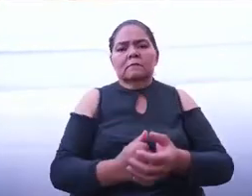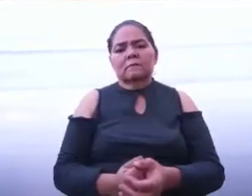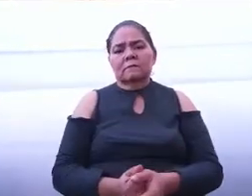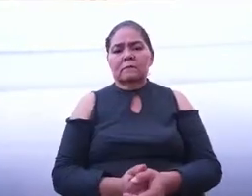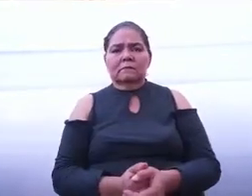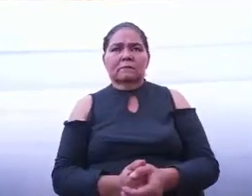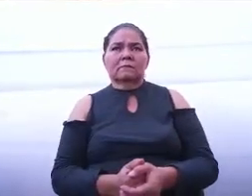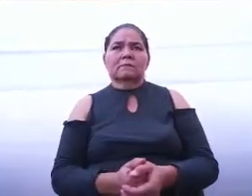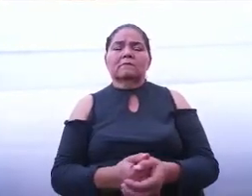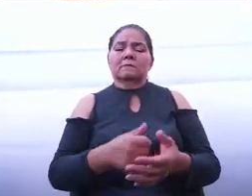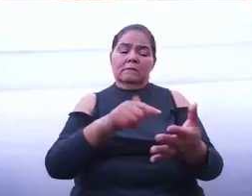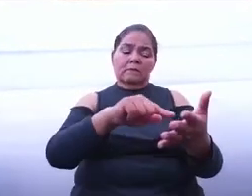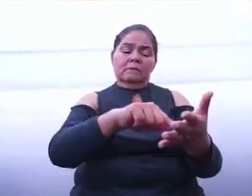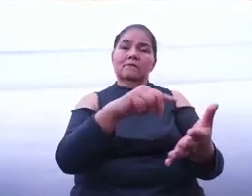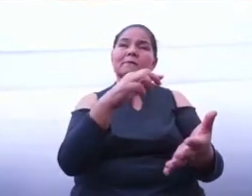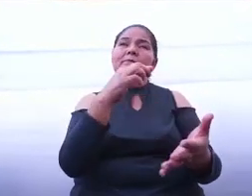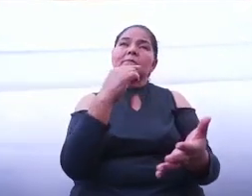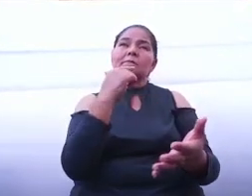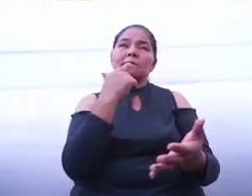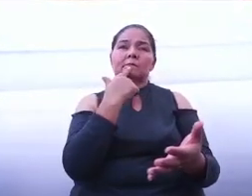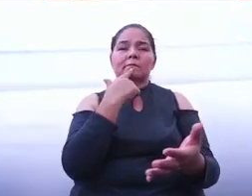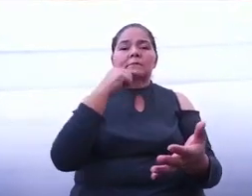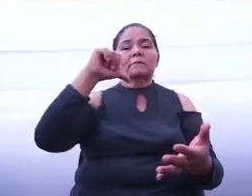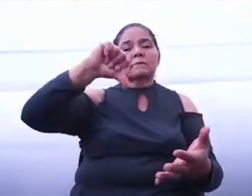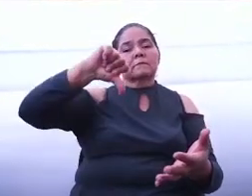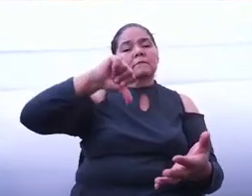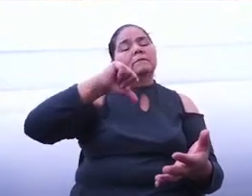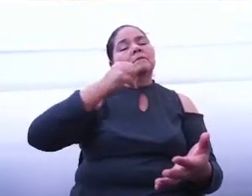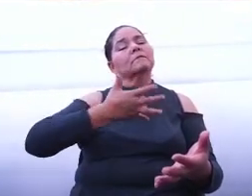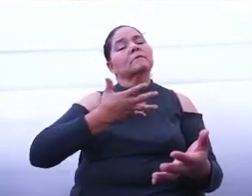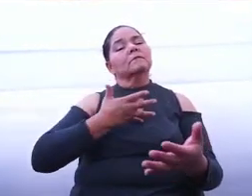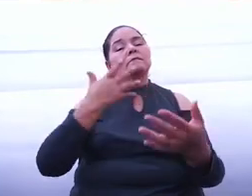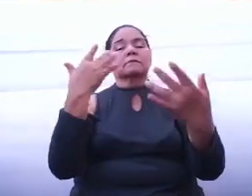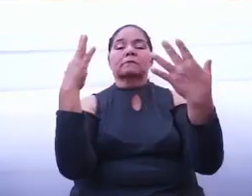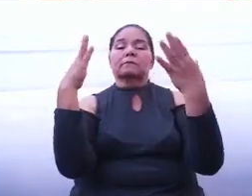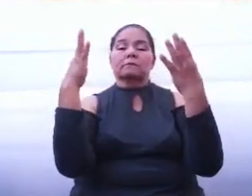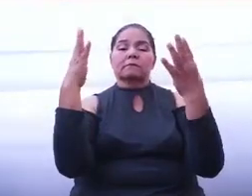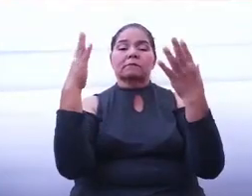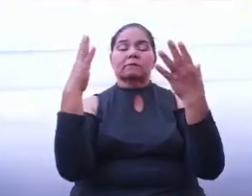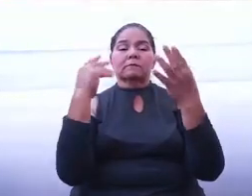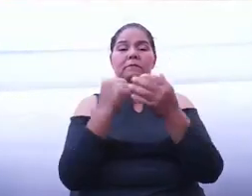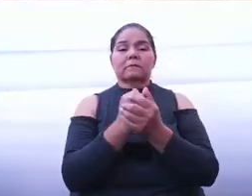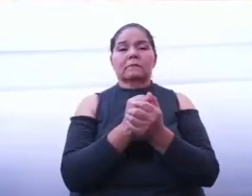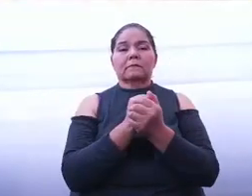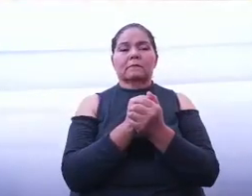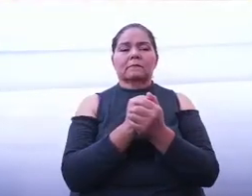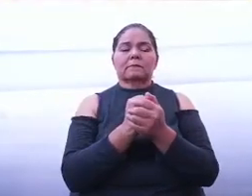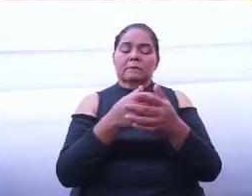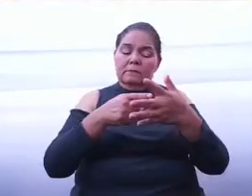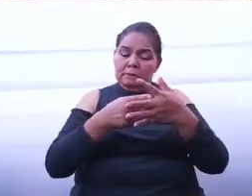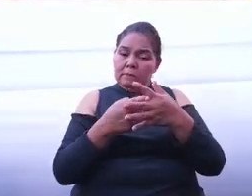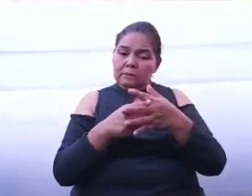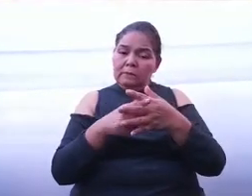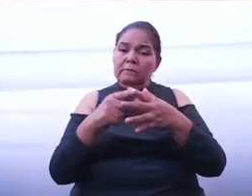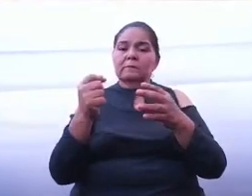En Celaya hoy con esperanza creemos en el nuevo comienzo.